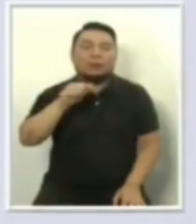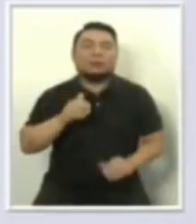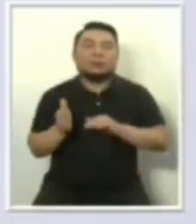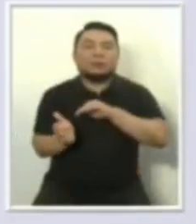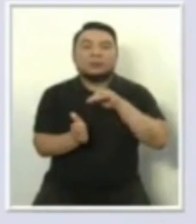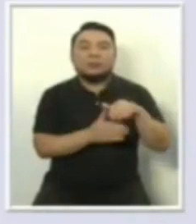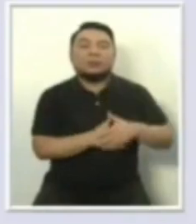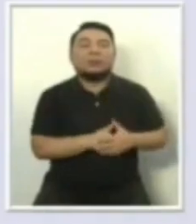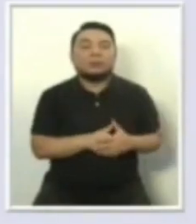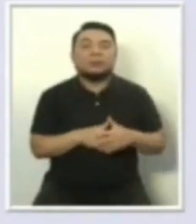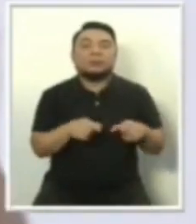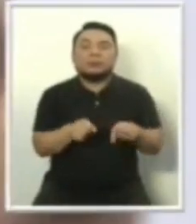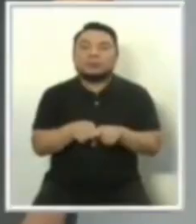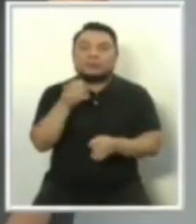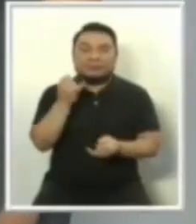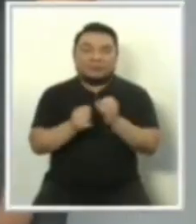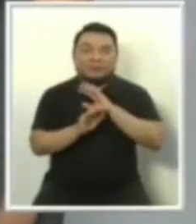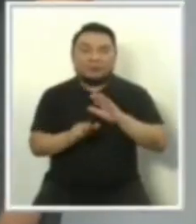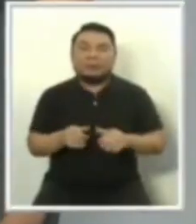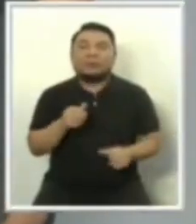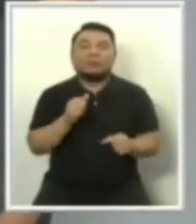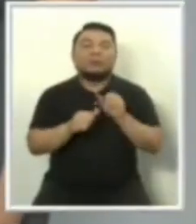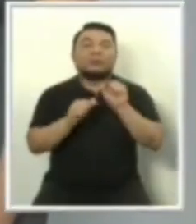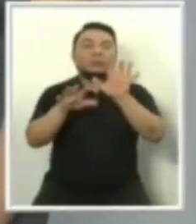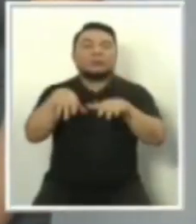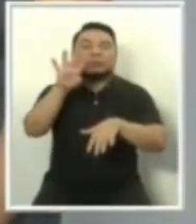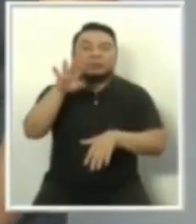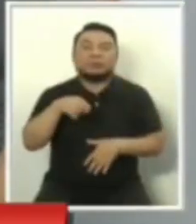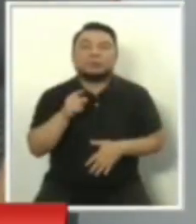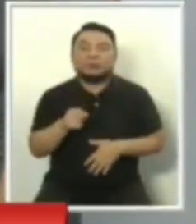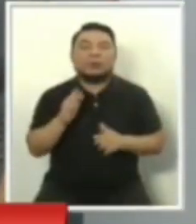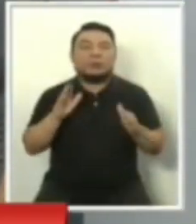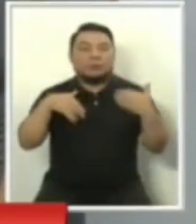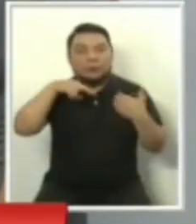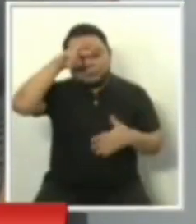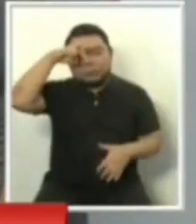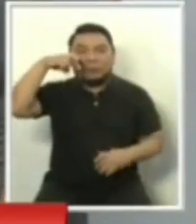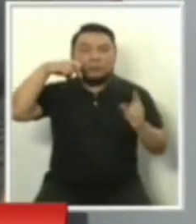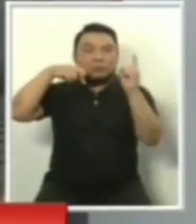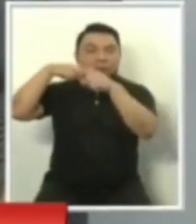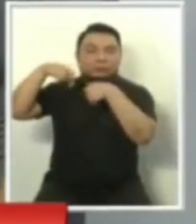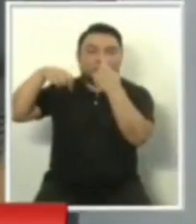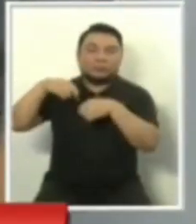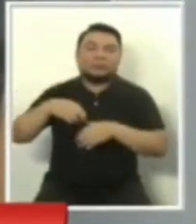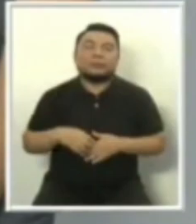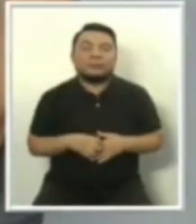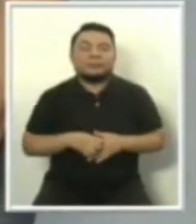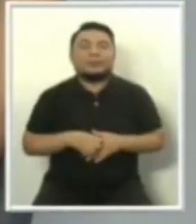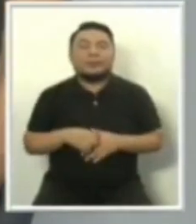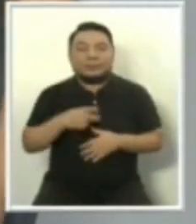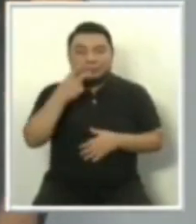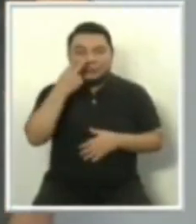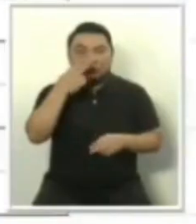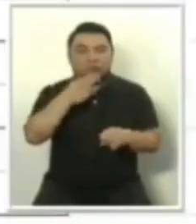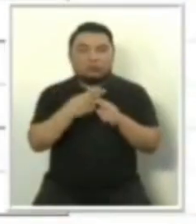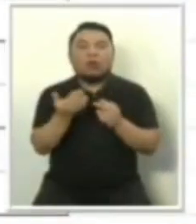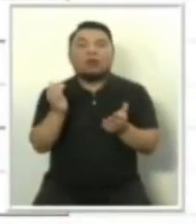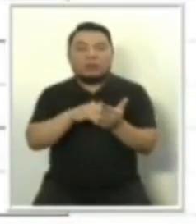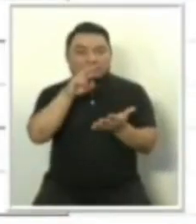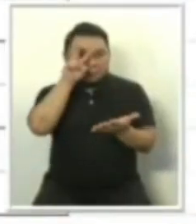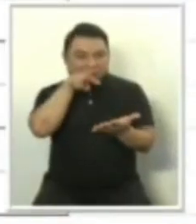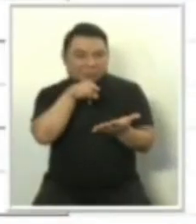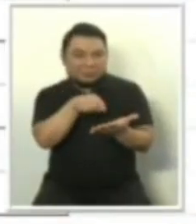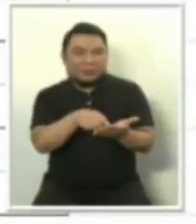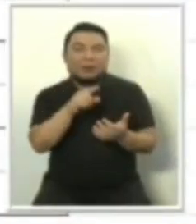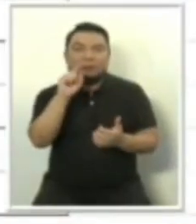Y cierra el número 14, que es Podemos Perú, el señor Daniel Urresti. Repasamos rápidamente el bloque de